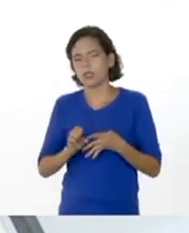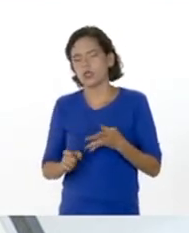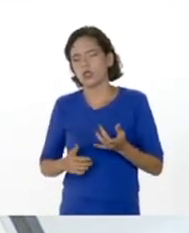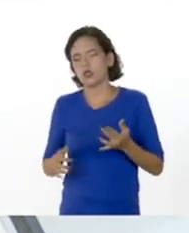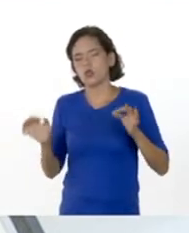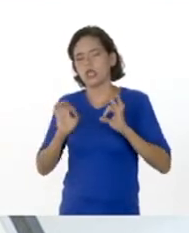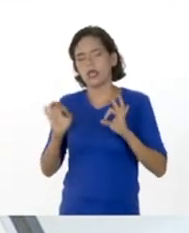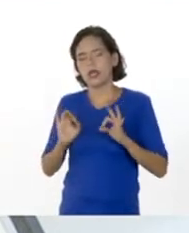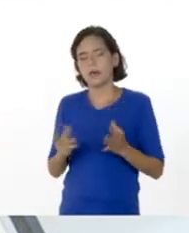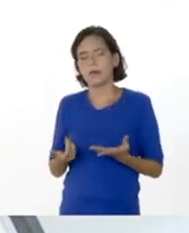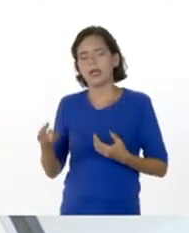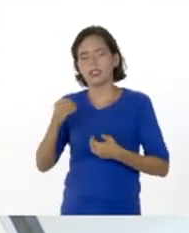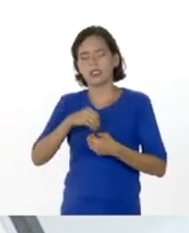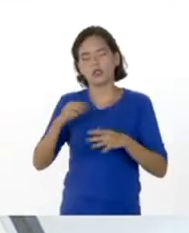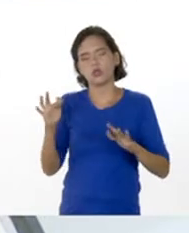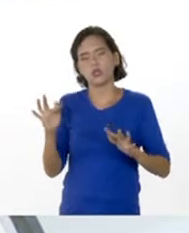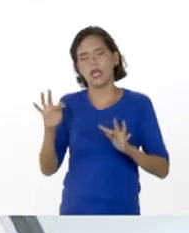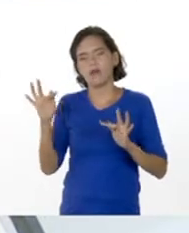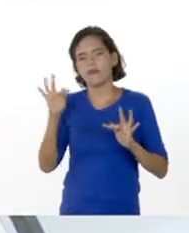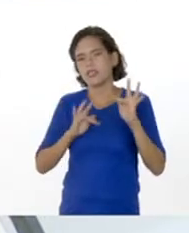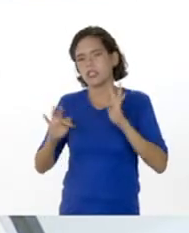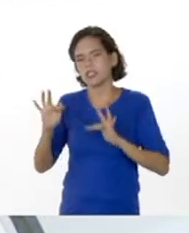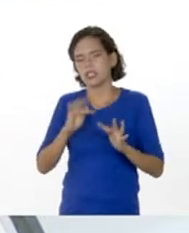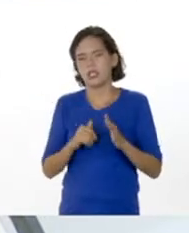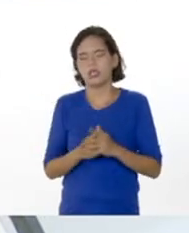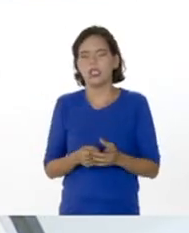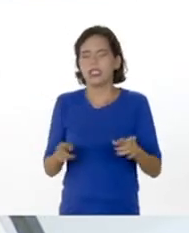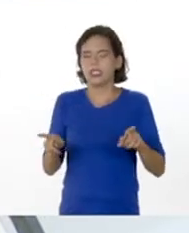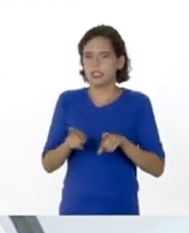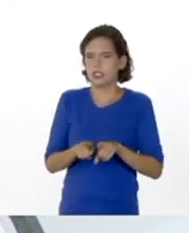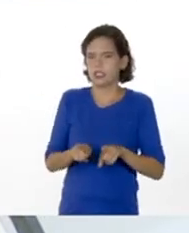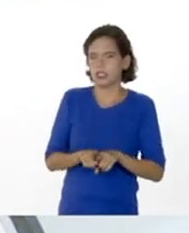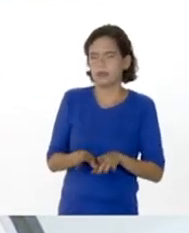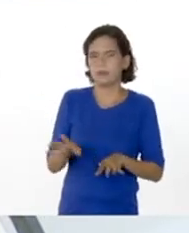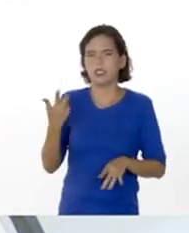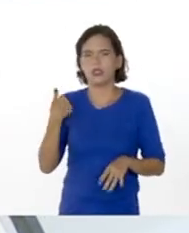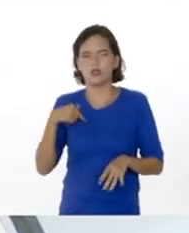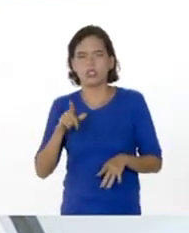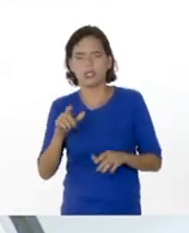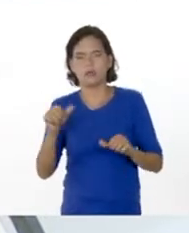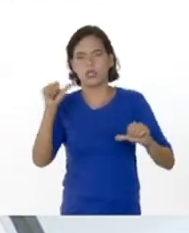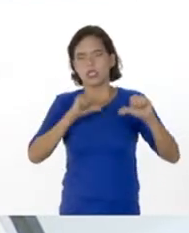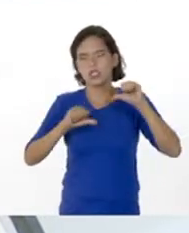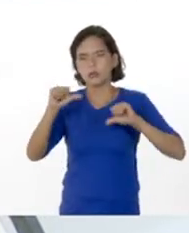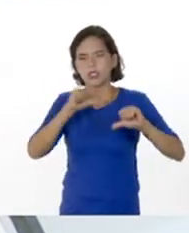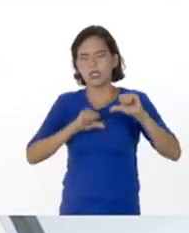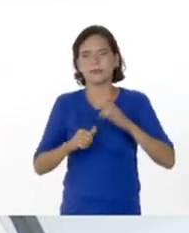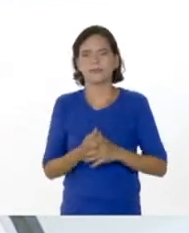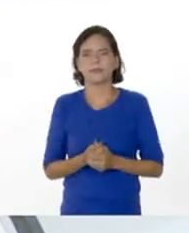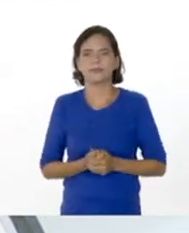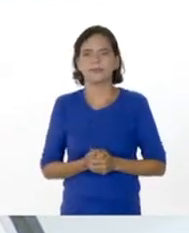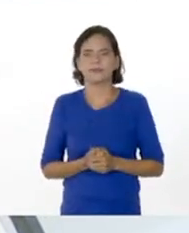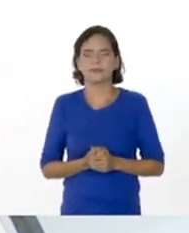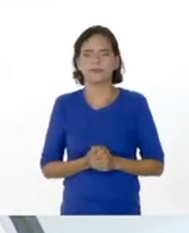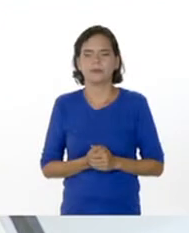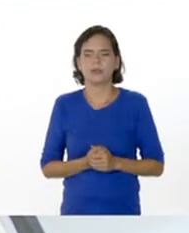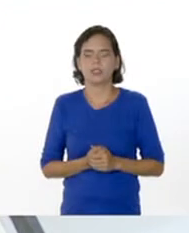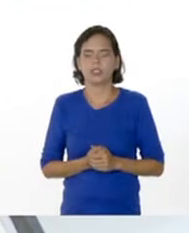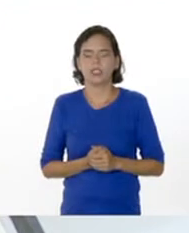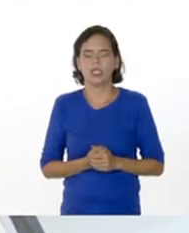solamente es dentro de la área de física. Tenemos el movimiento de fluido en química, ¿ok?